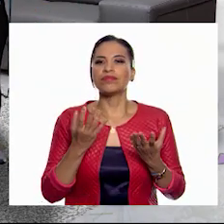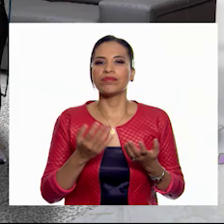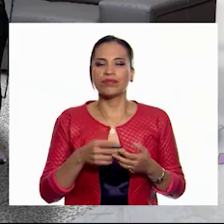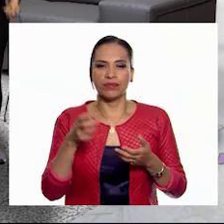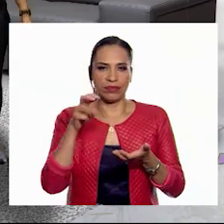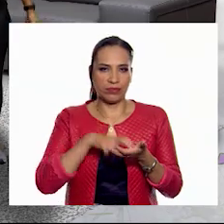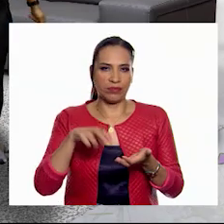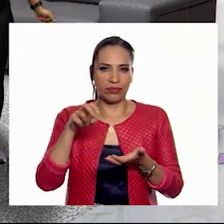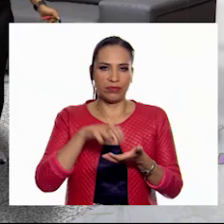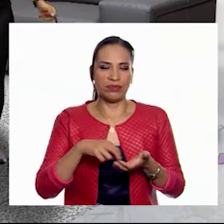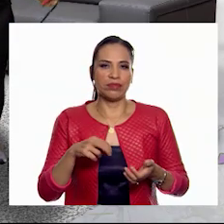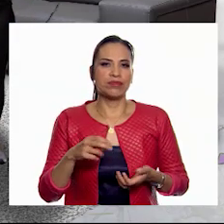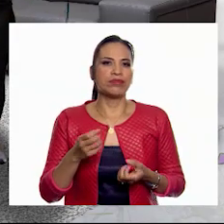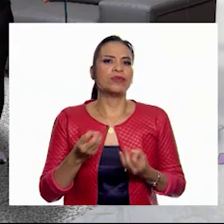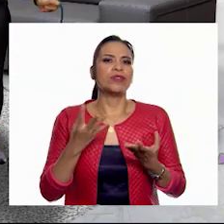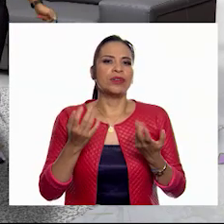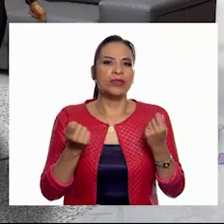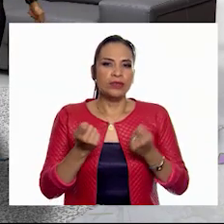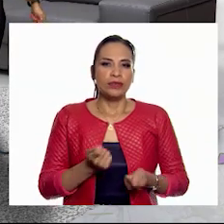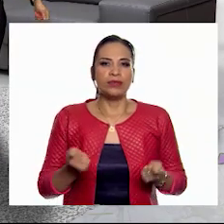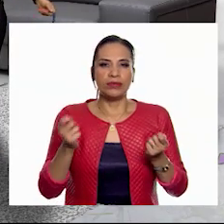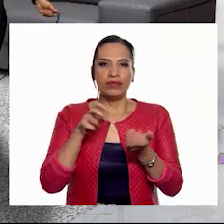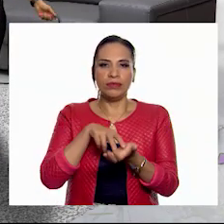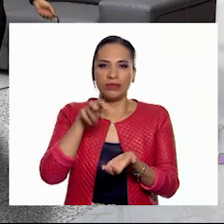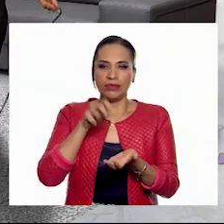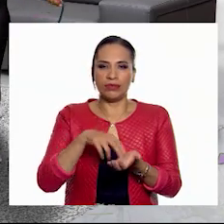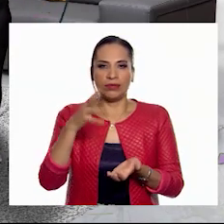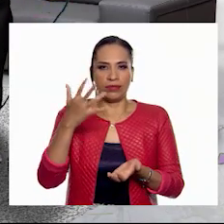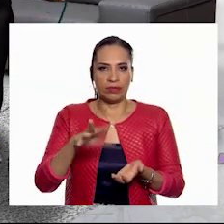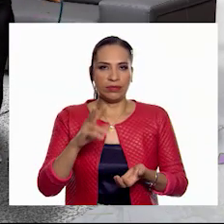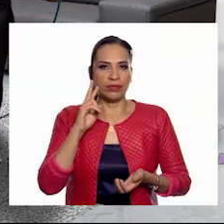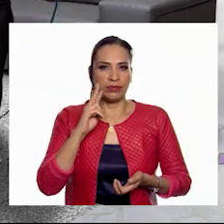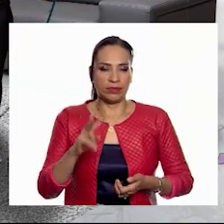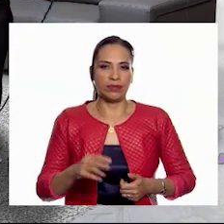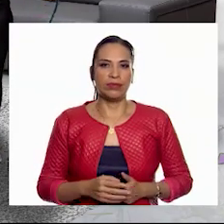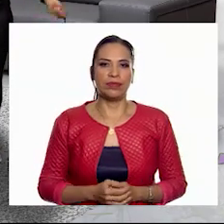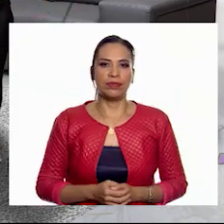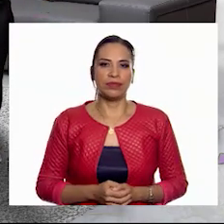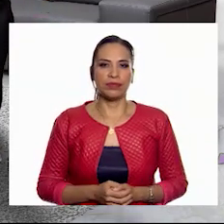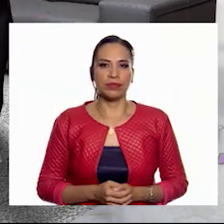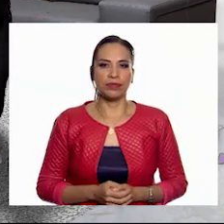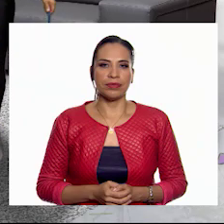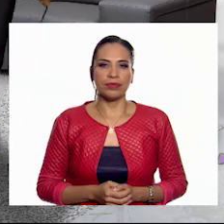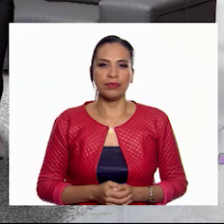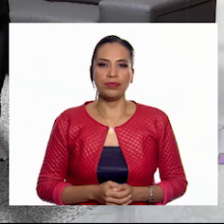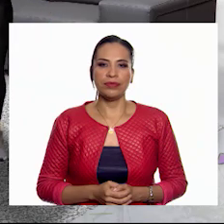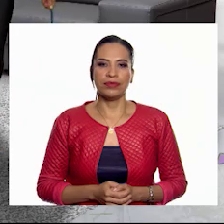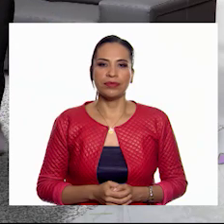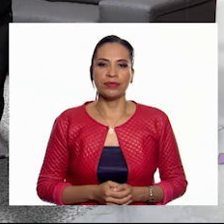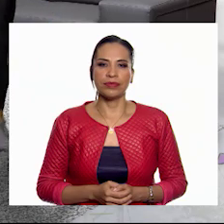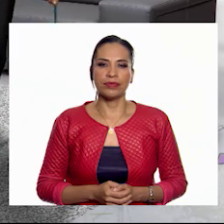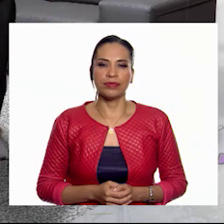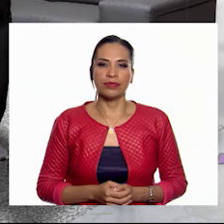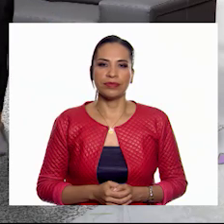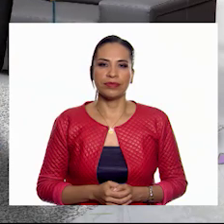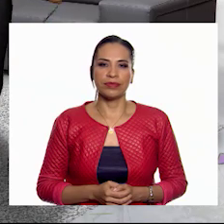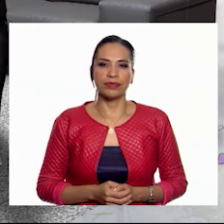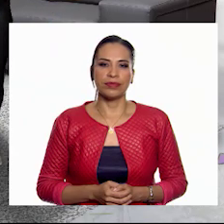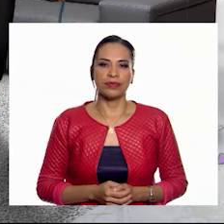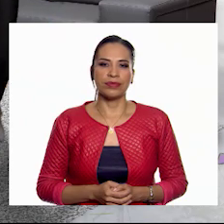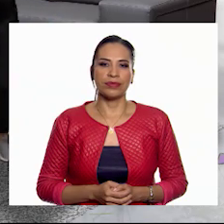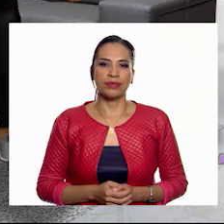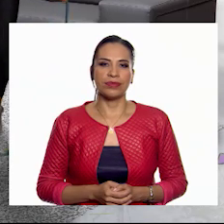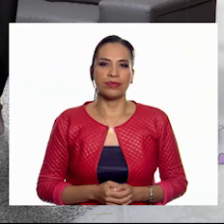por salto. ¿Cuántos? Vamos a hacer diez saltos, pies juntos. ¿Listo? Pan comido, pan comido. Una, dos, tres, uno, dos, tres,